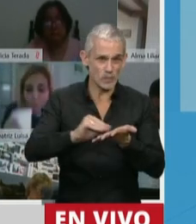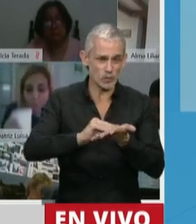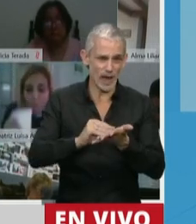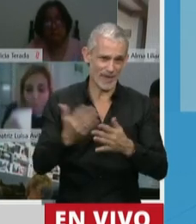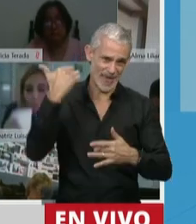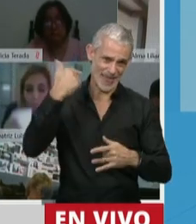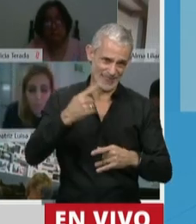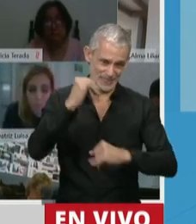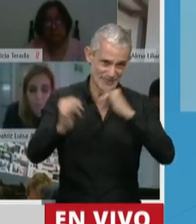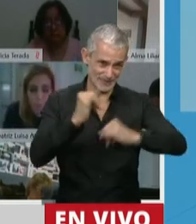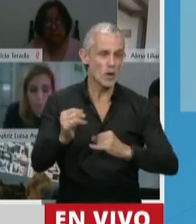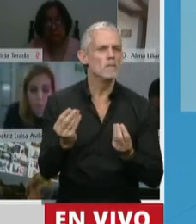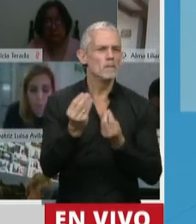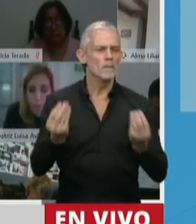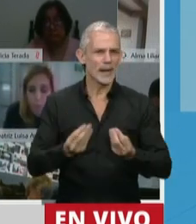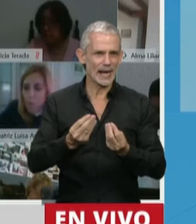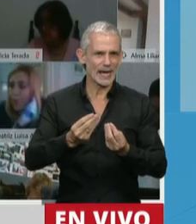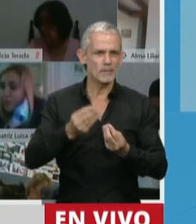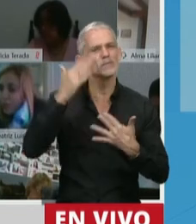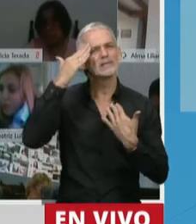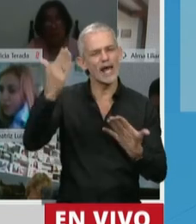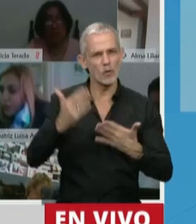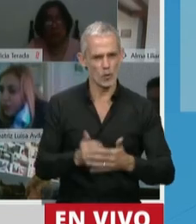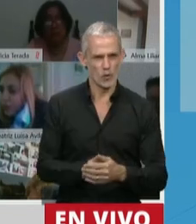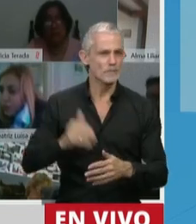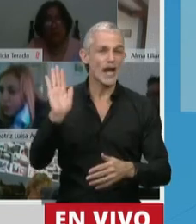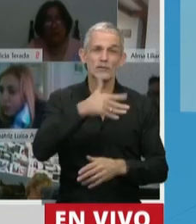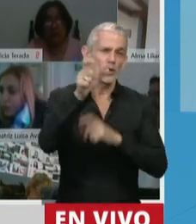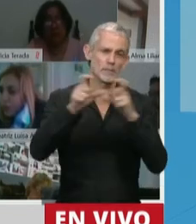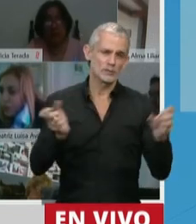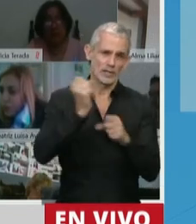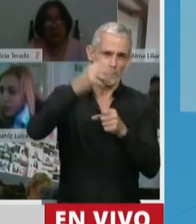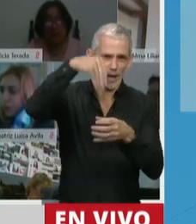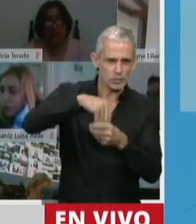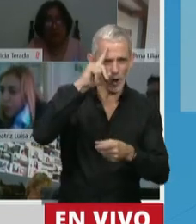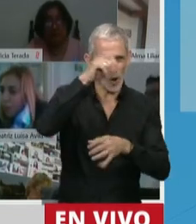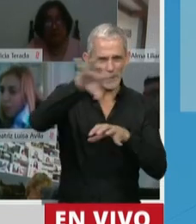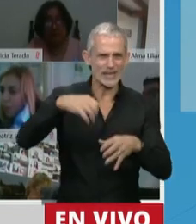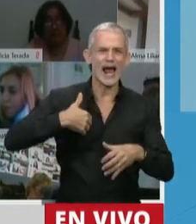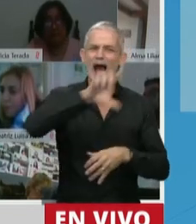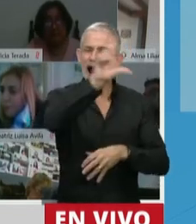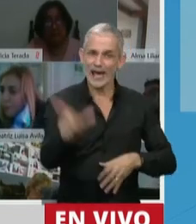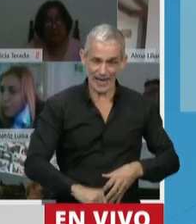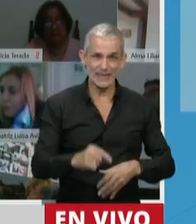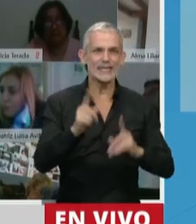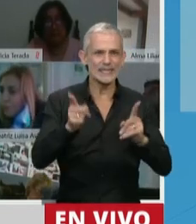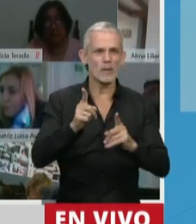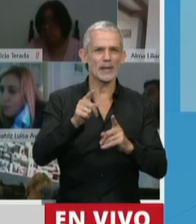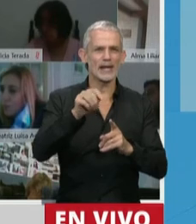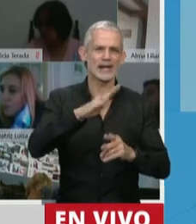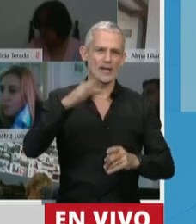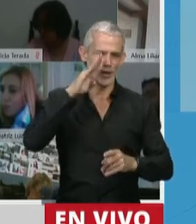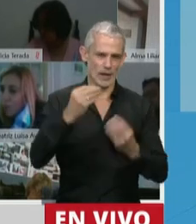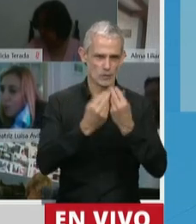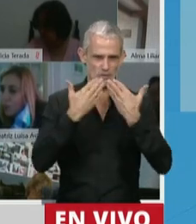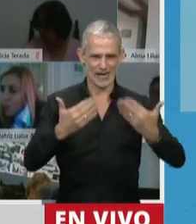preopinante, para mandarle un saludo a todo el personal sanitario de la Argentina y al personal de Río Negro. Muchísimas